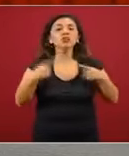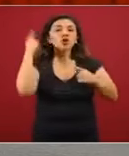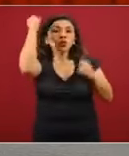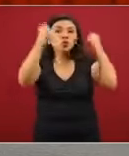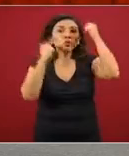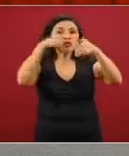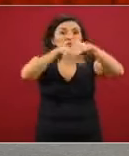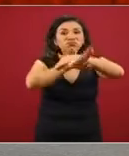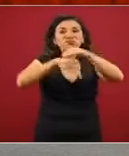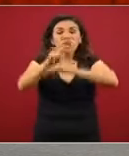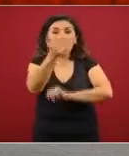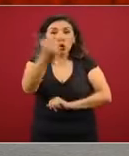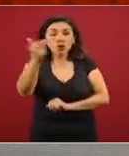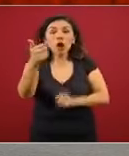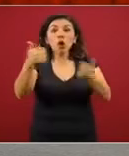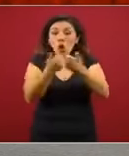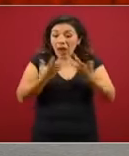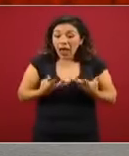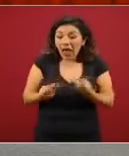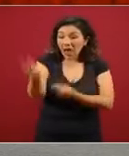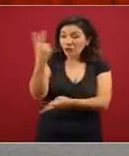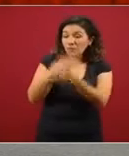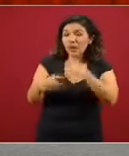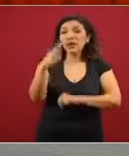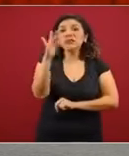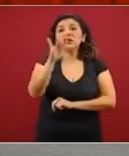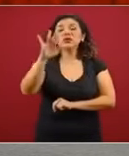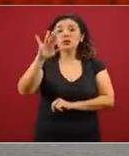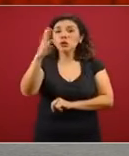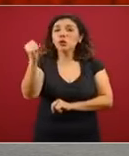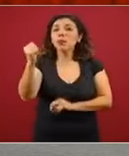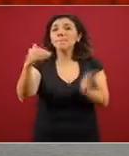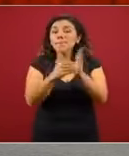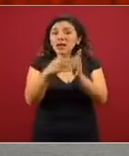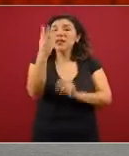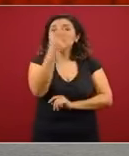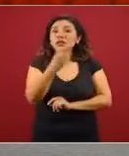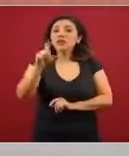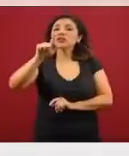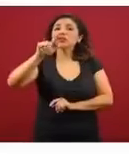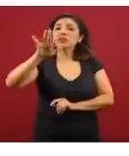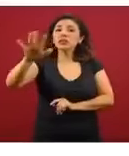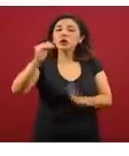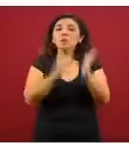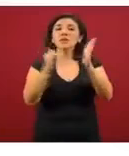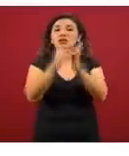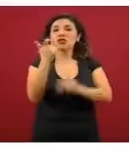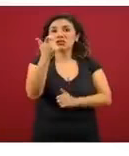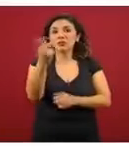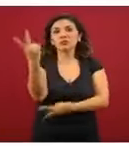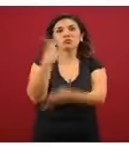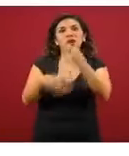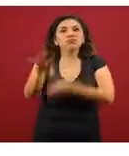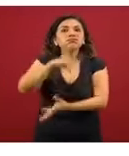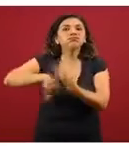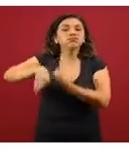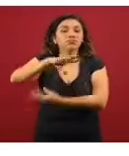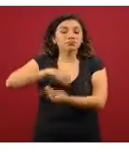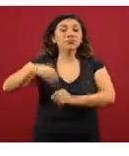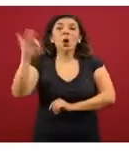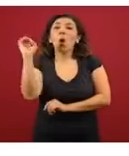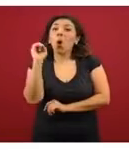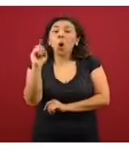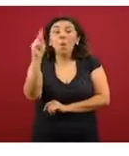y una derrama de 59 mil 375 millones de pesos. Y el peor